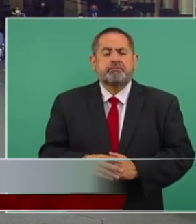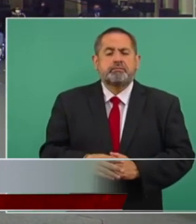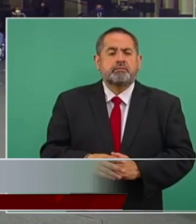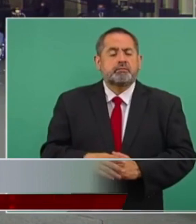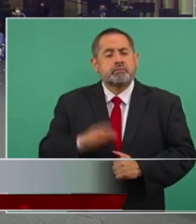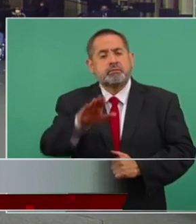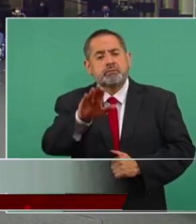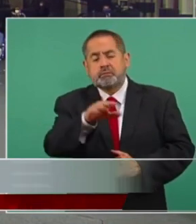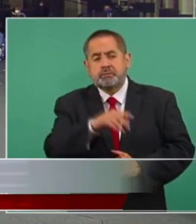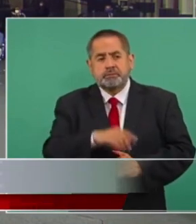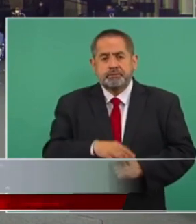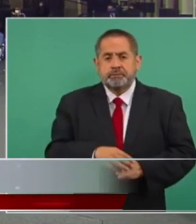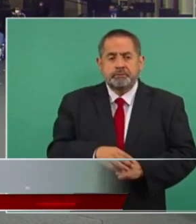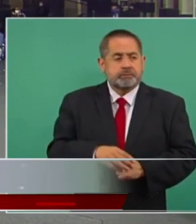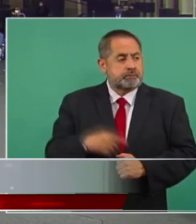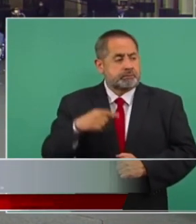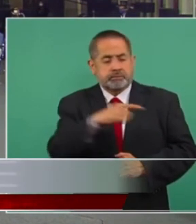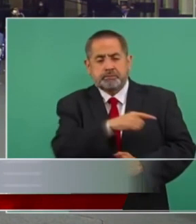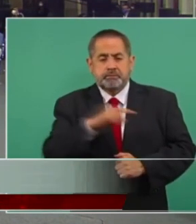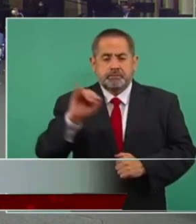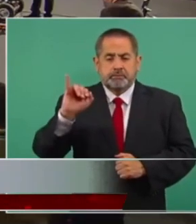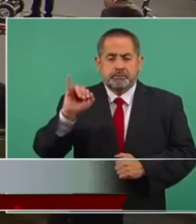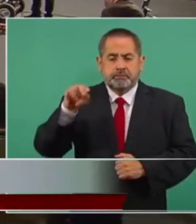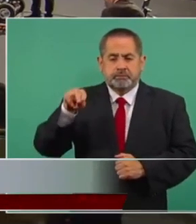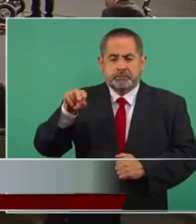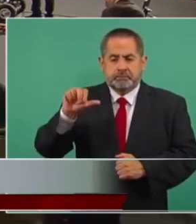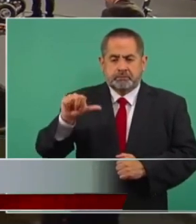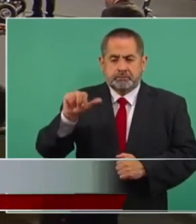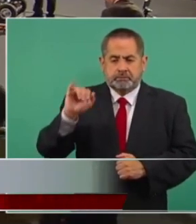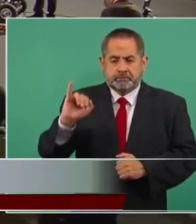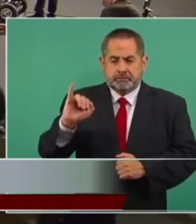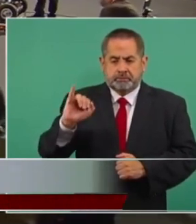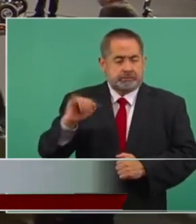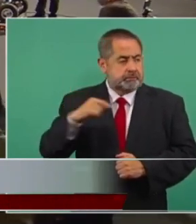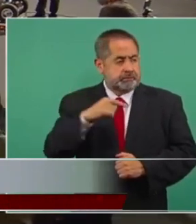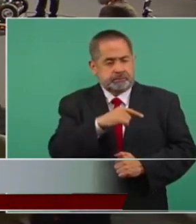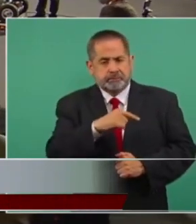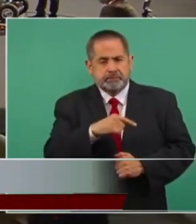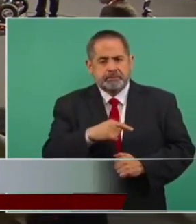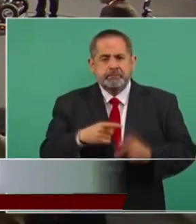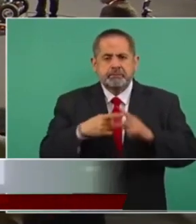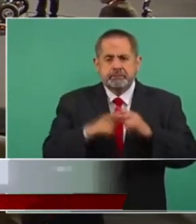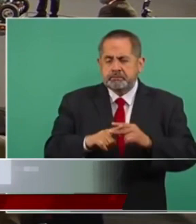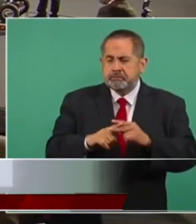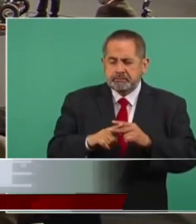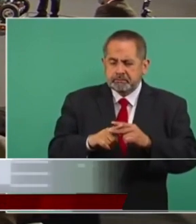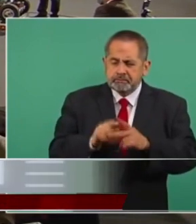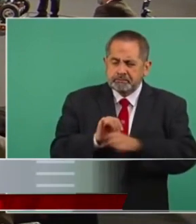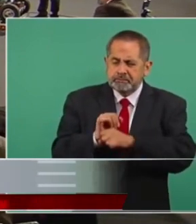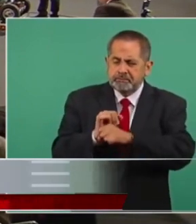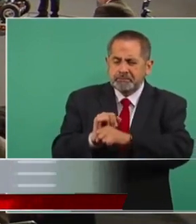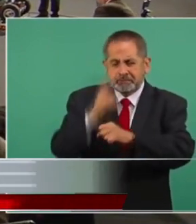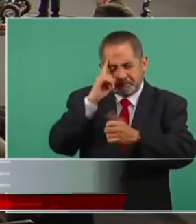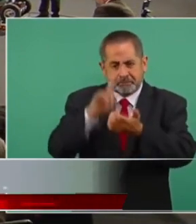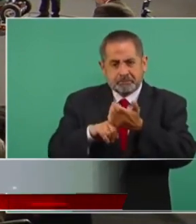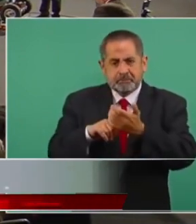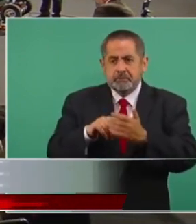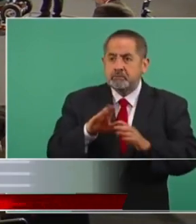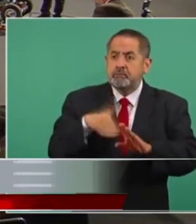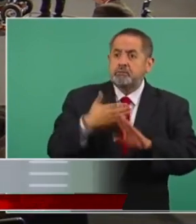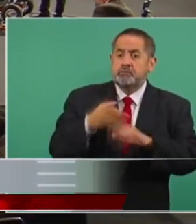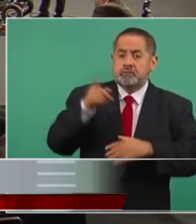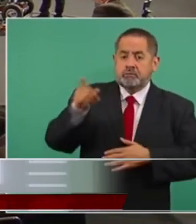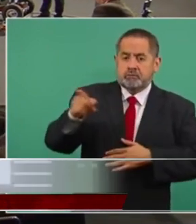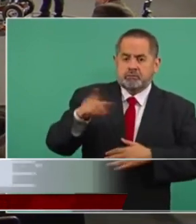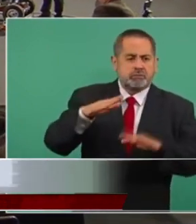Instituto Nacional de la Transparencia y Acceso a la Información, INAI abrió un expediente en su contra, una investigación previa